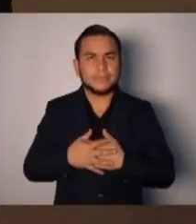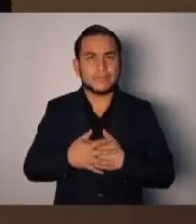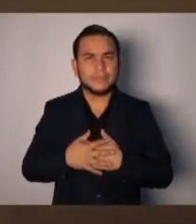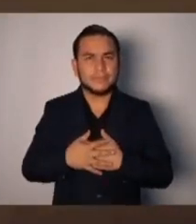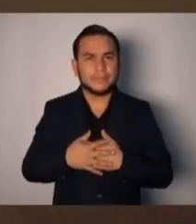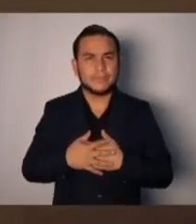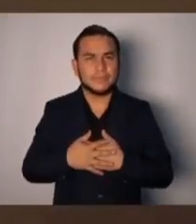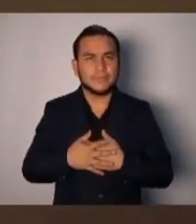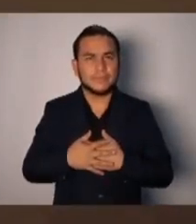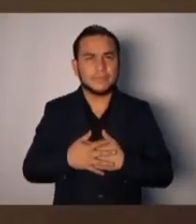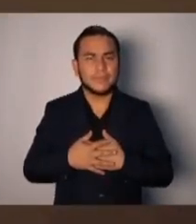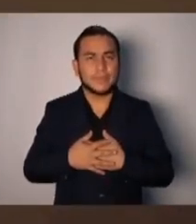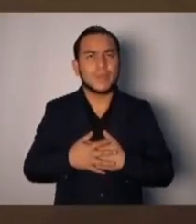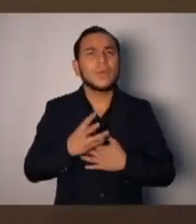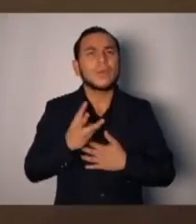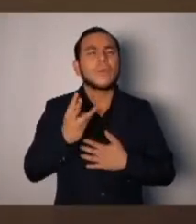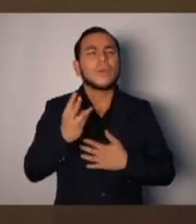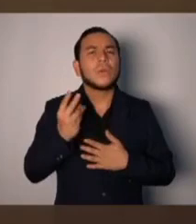¿Cuántos?